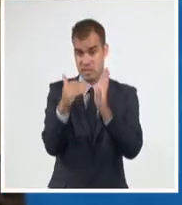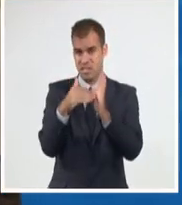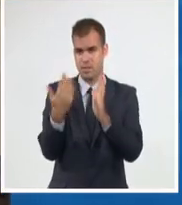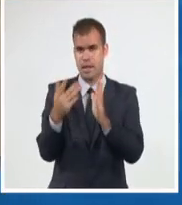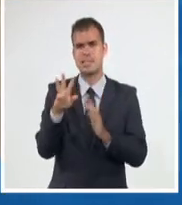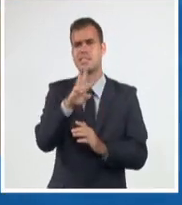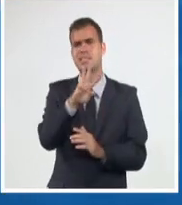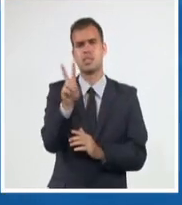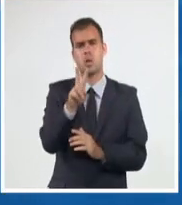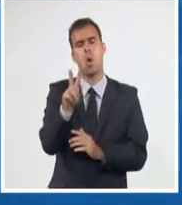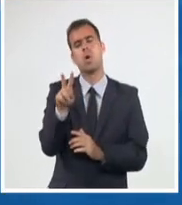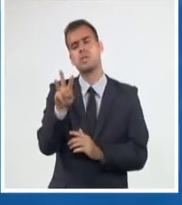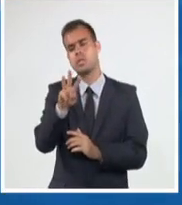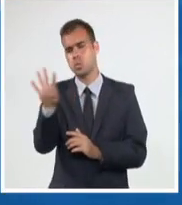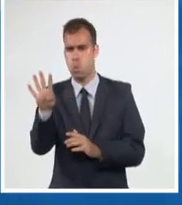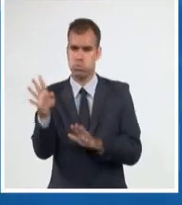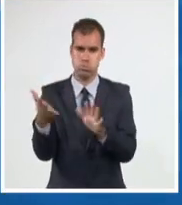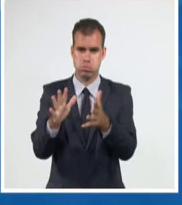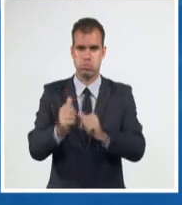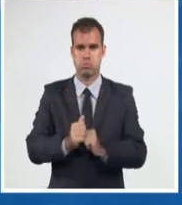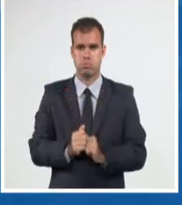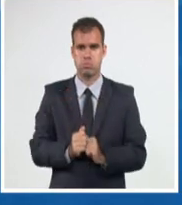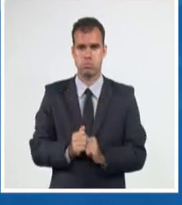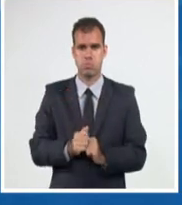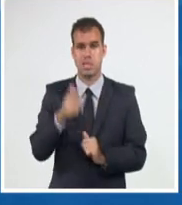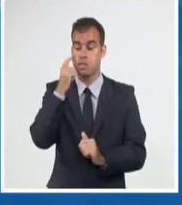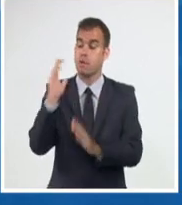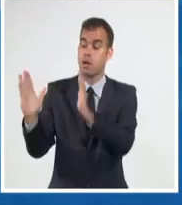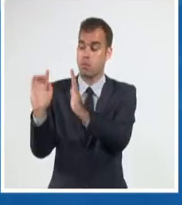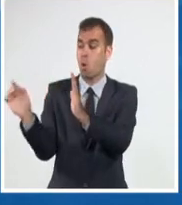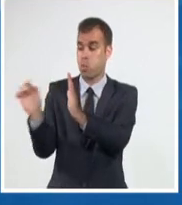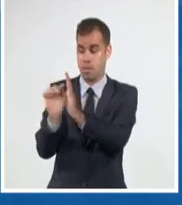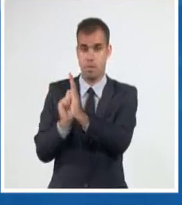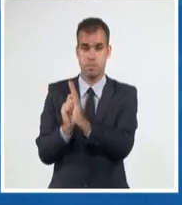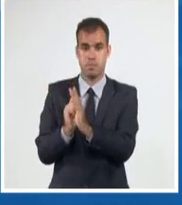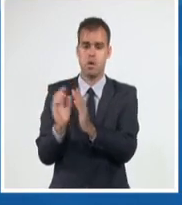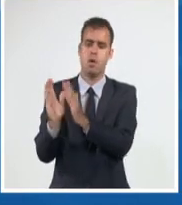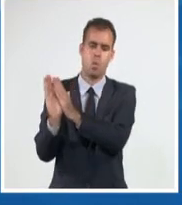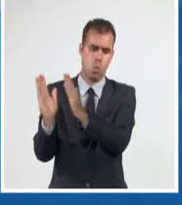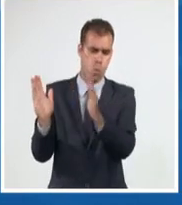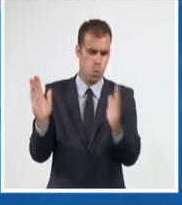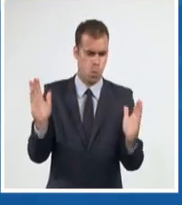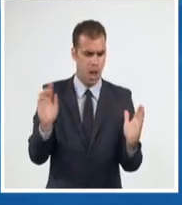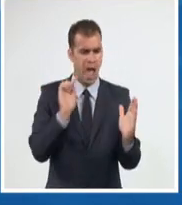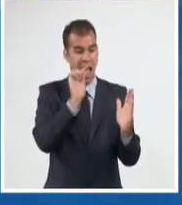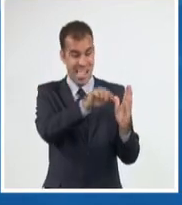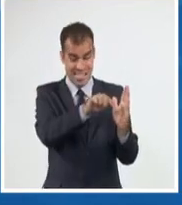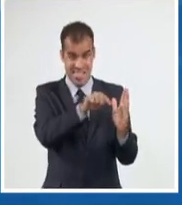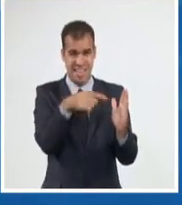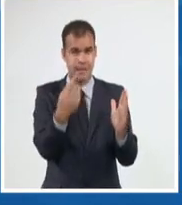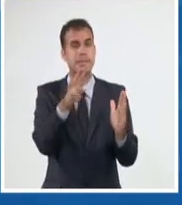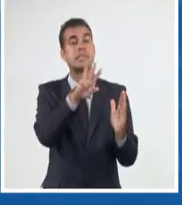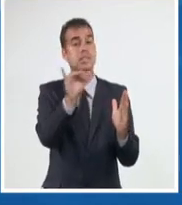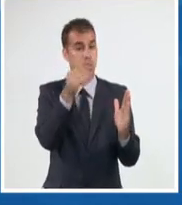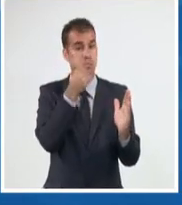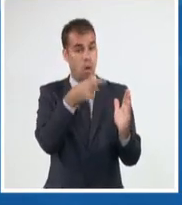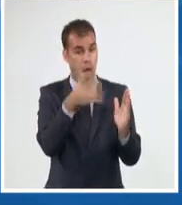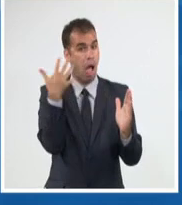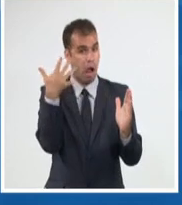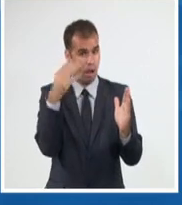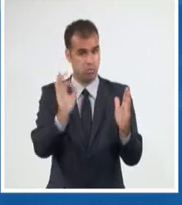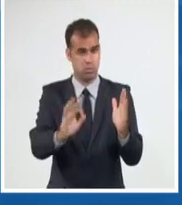34 grados Celsius en casi todo el occidente, el centro y en el oriente puede llegar hasta 36 grados ya